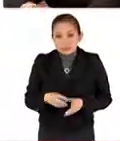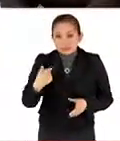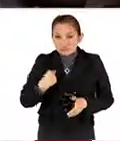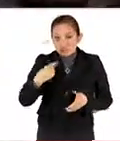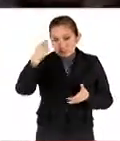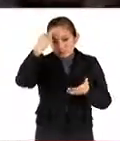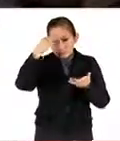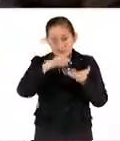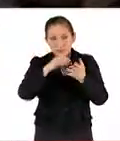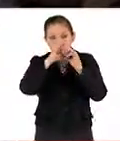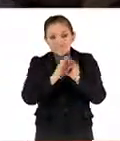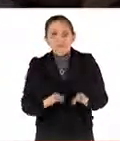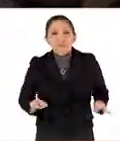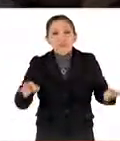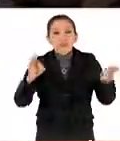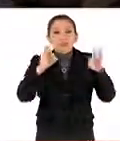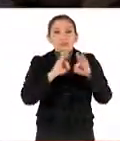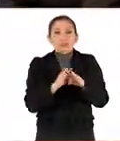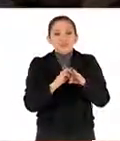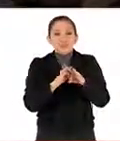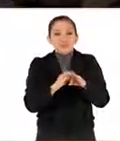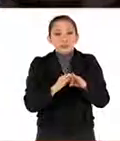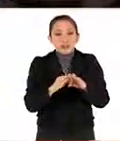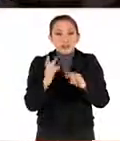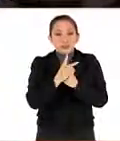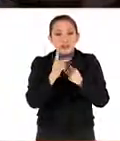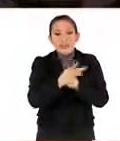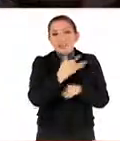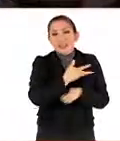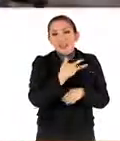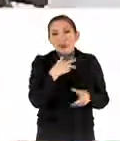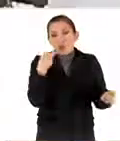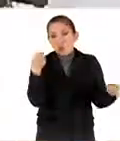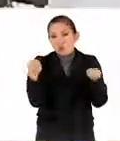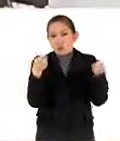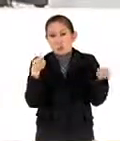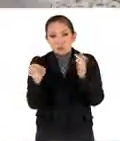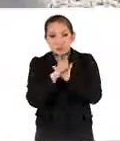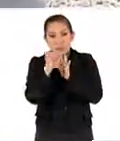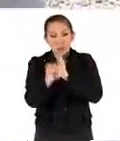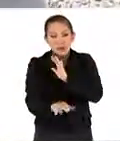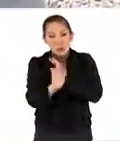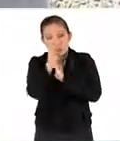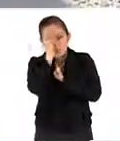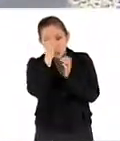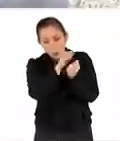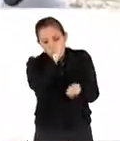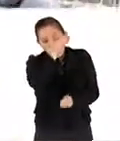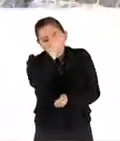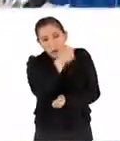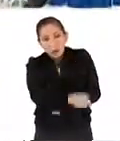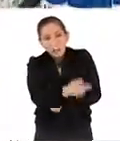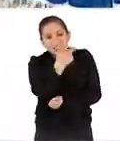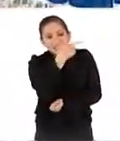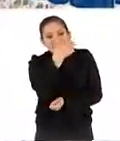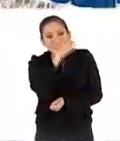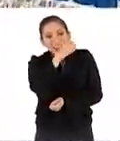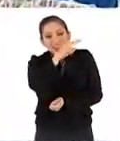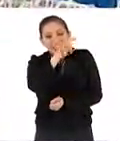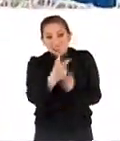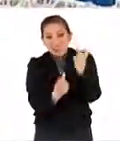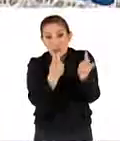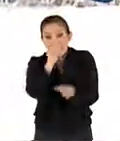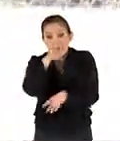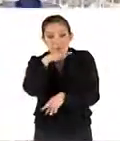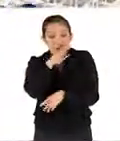primordial que como país tengamos control, por ejemplo, del conocimiento de los genes de esta planta